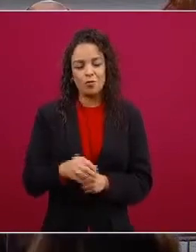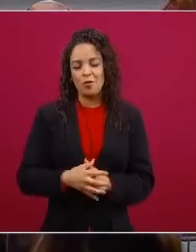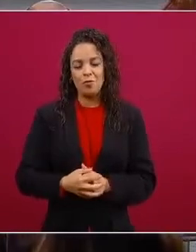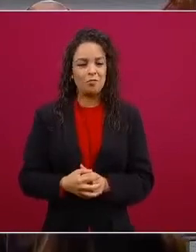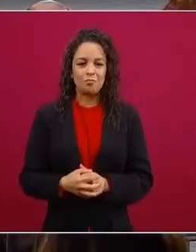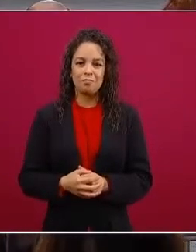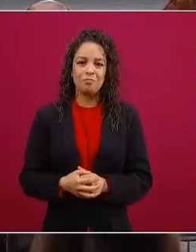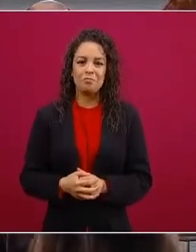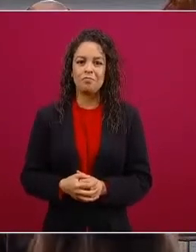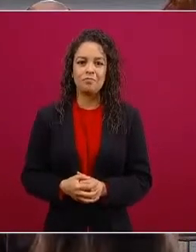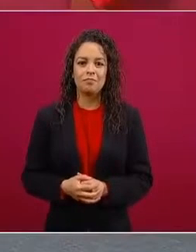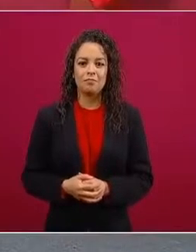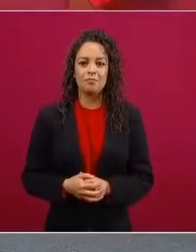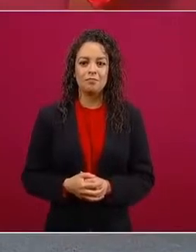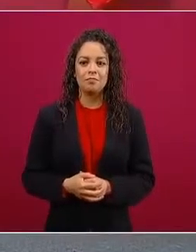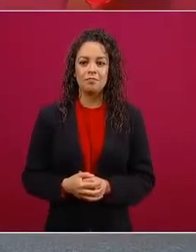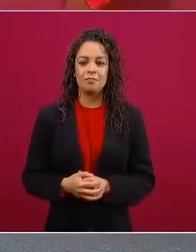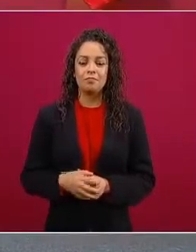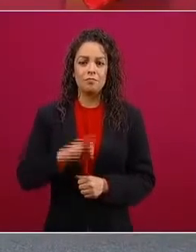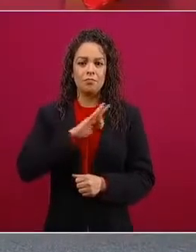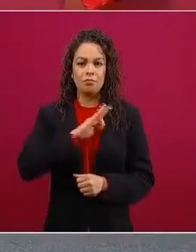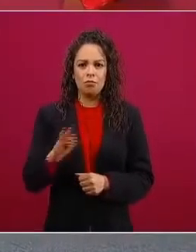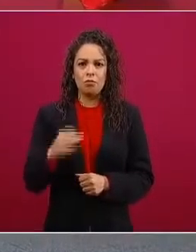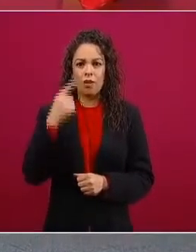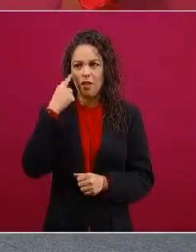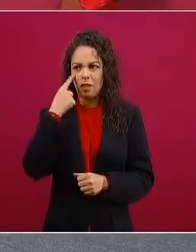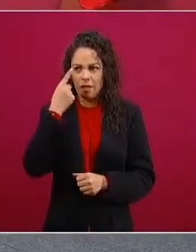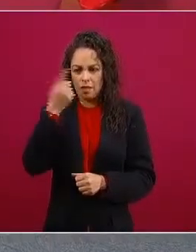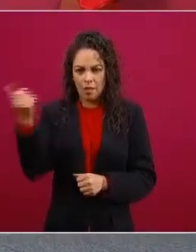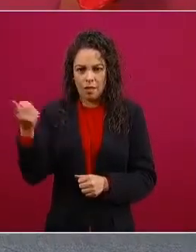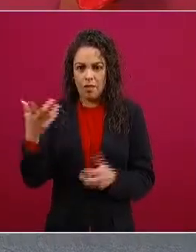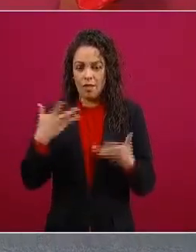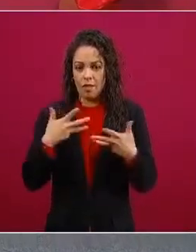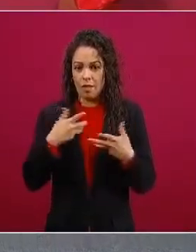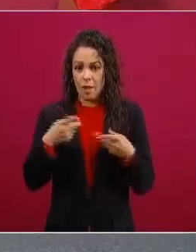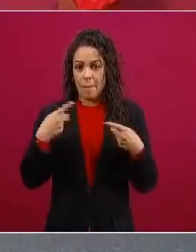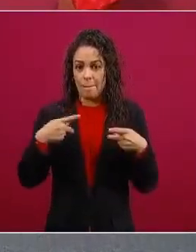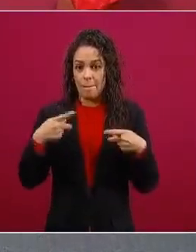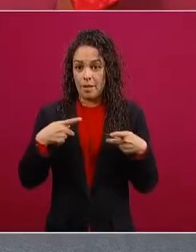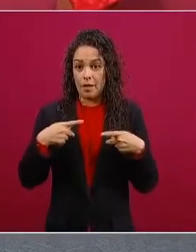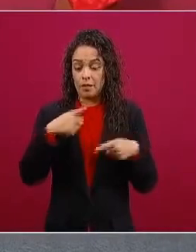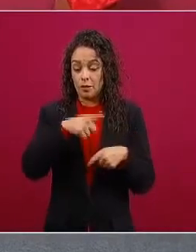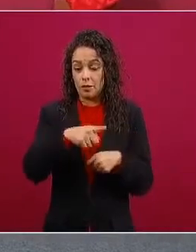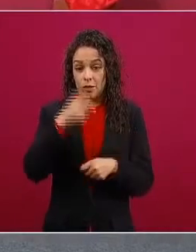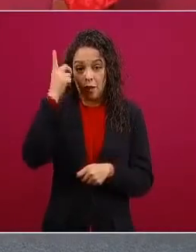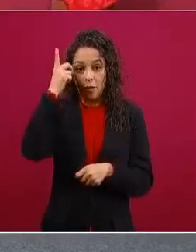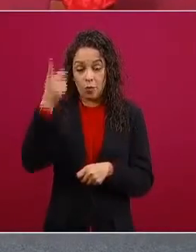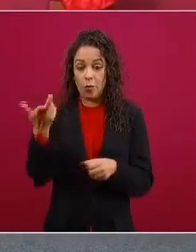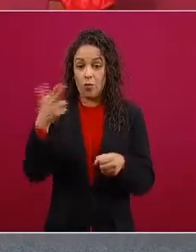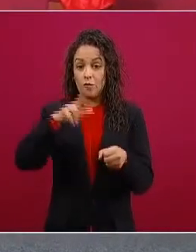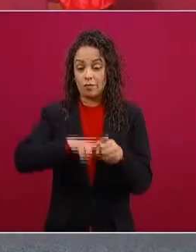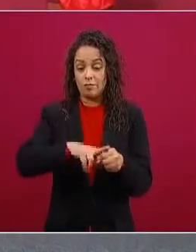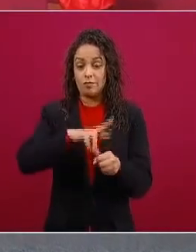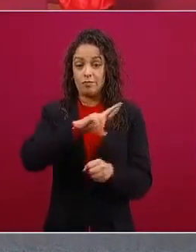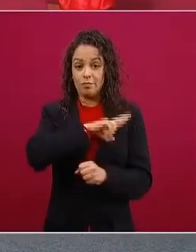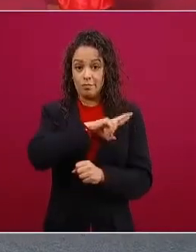miren la actitud de estos empresarios de los hospitales privados